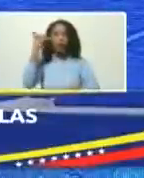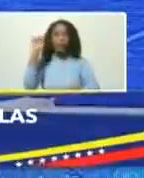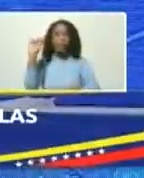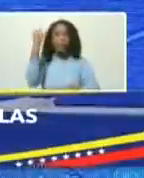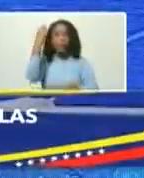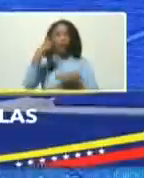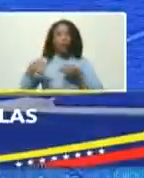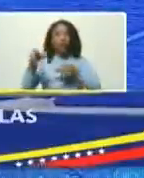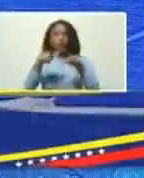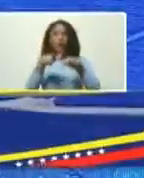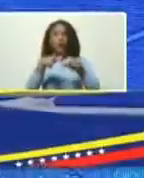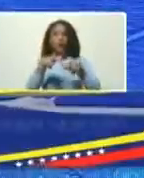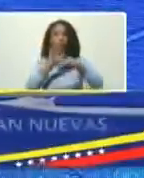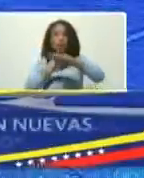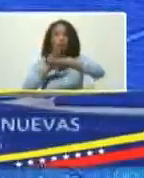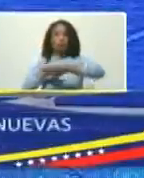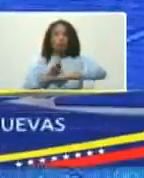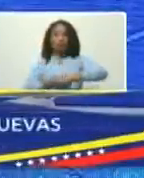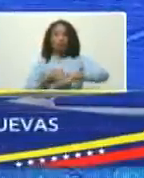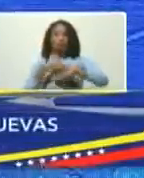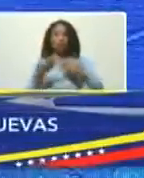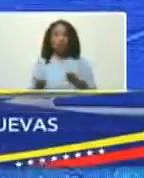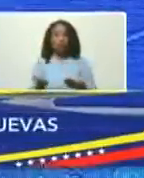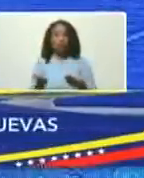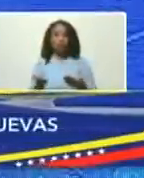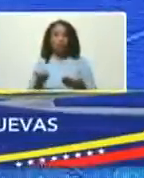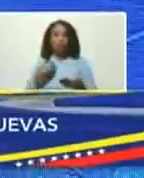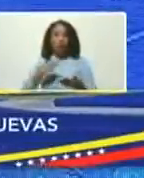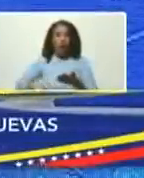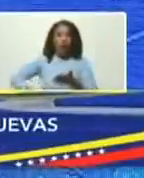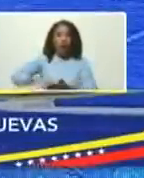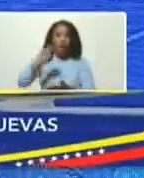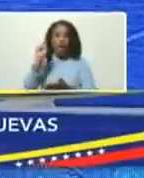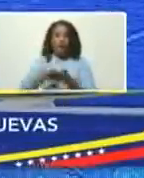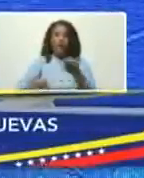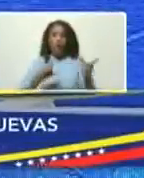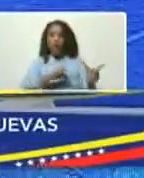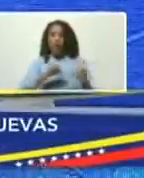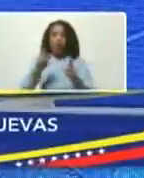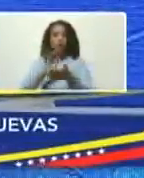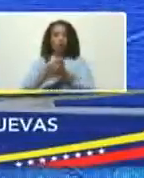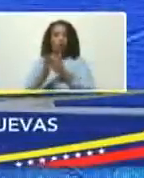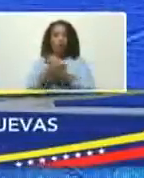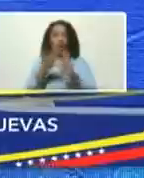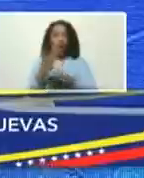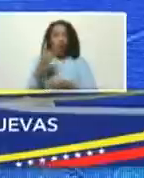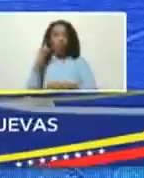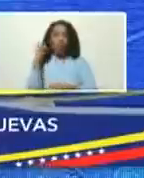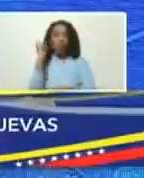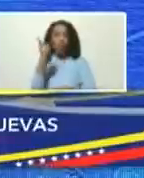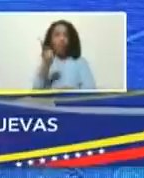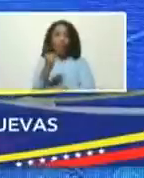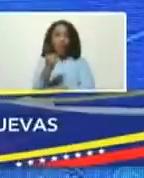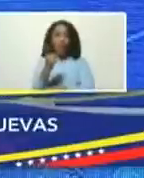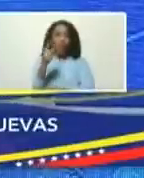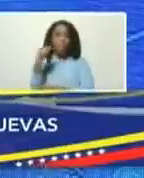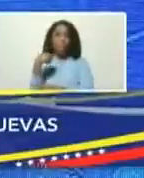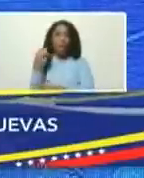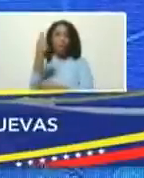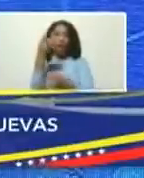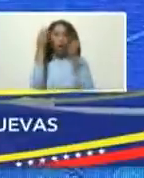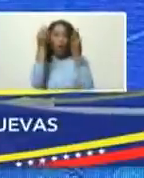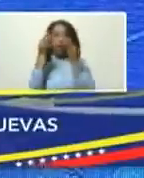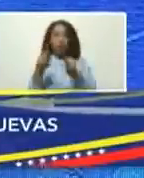lugar que he firmado el decreto que debe salir en gaceta oficial del día de mañana